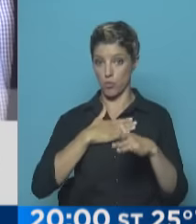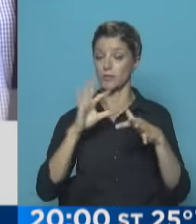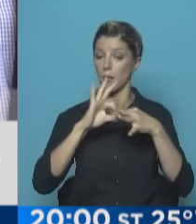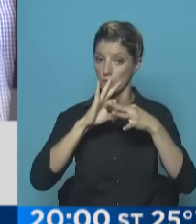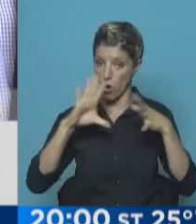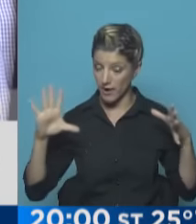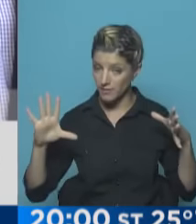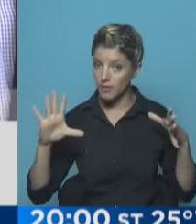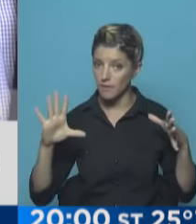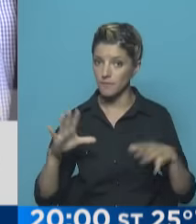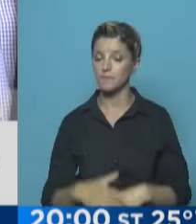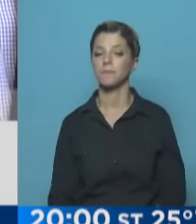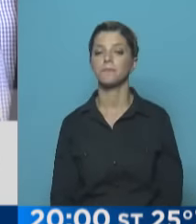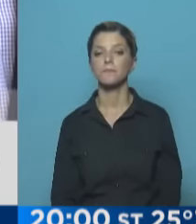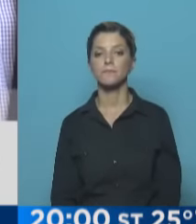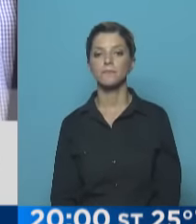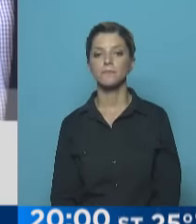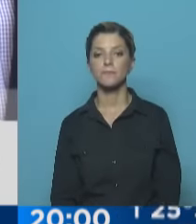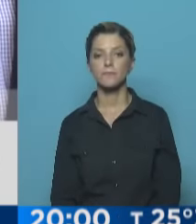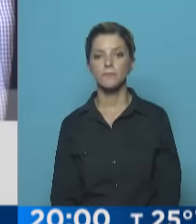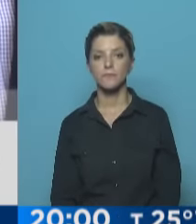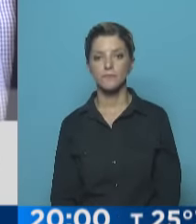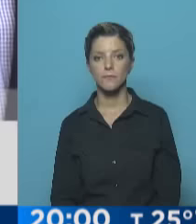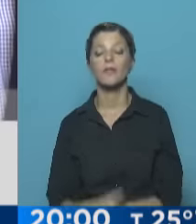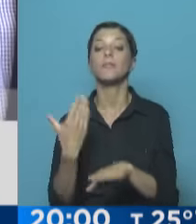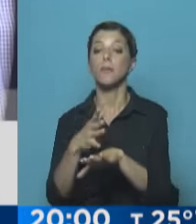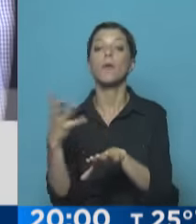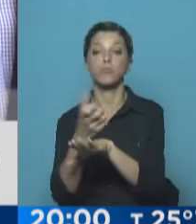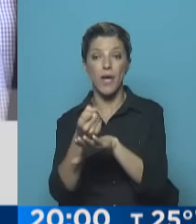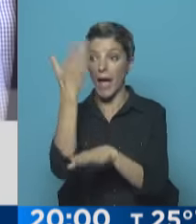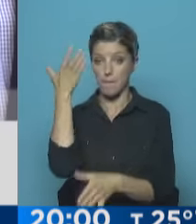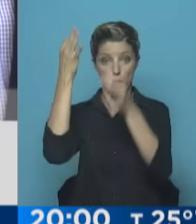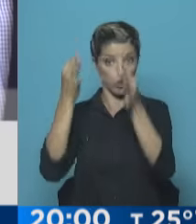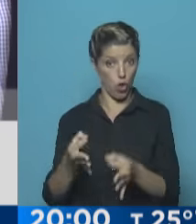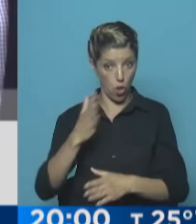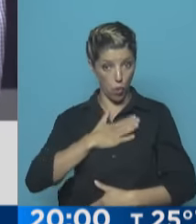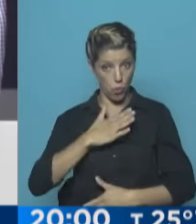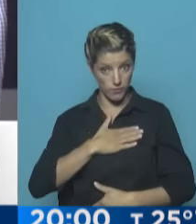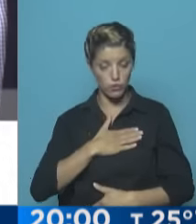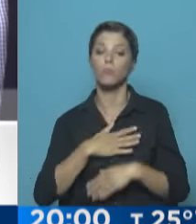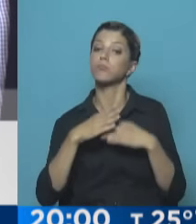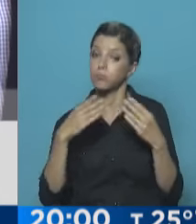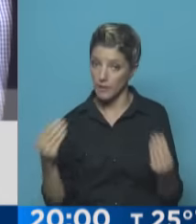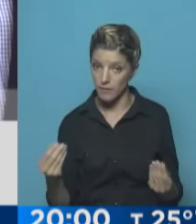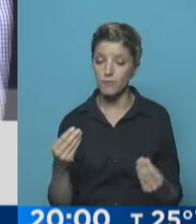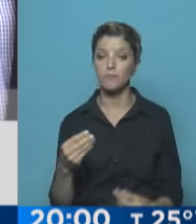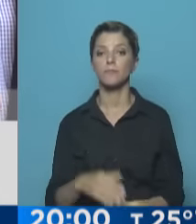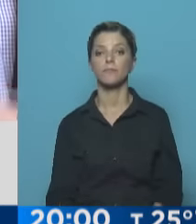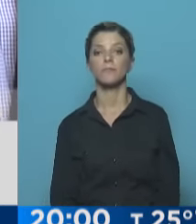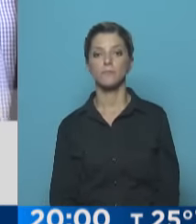tiene que retomar lo que era el protocolo histórico, que es uno va,